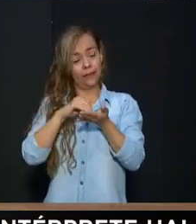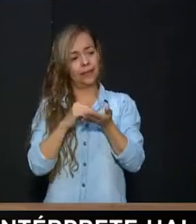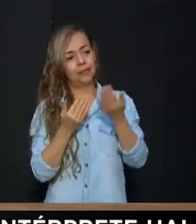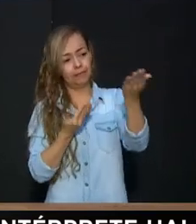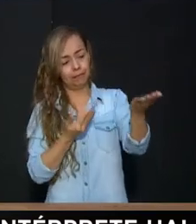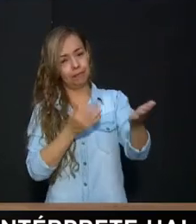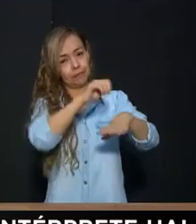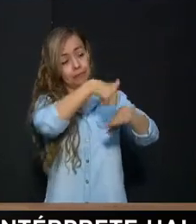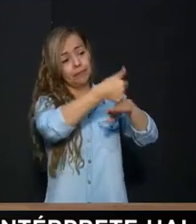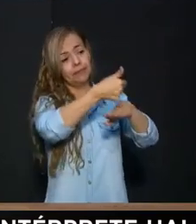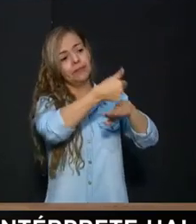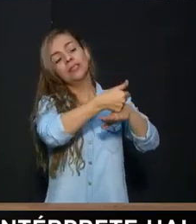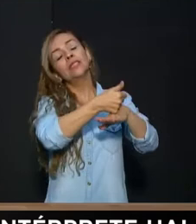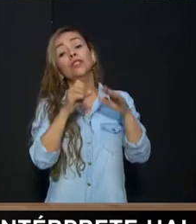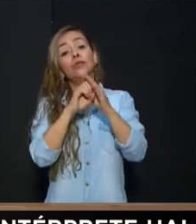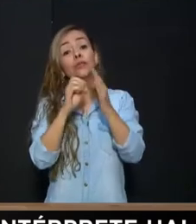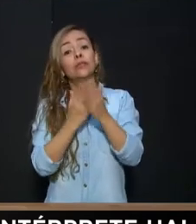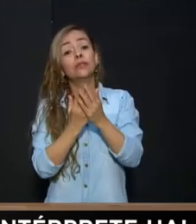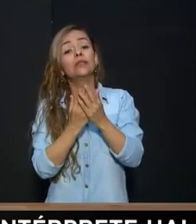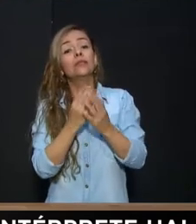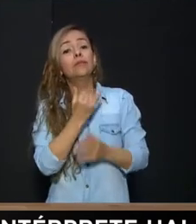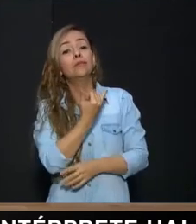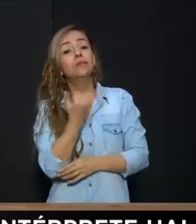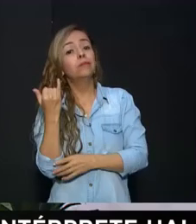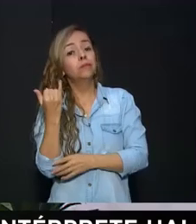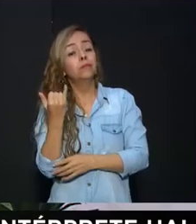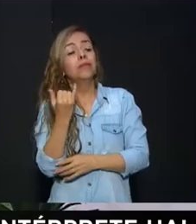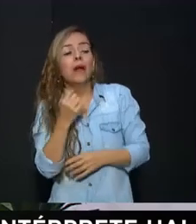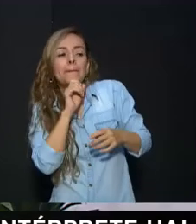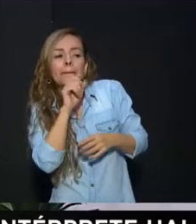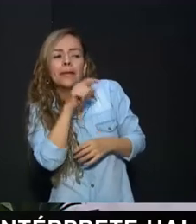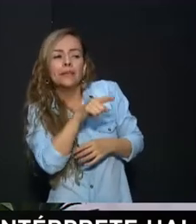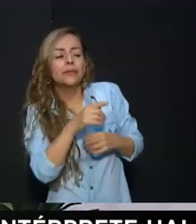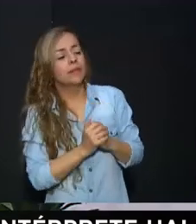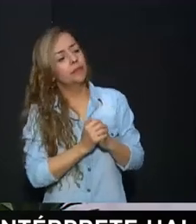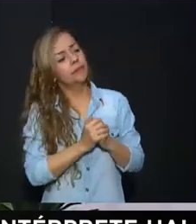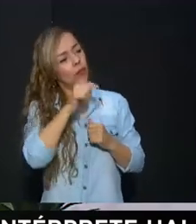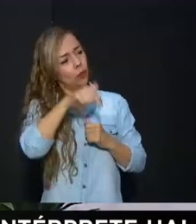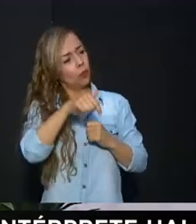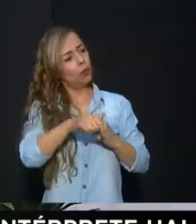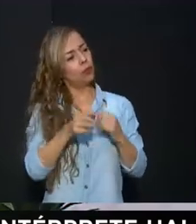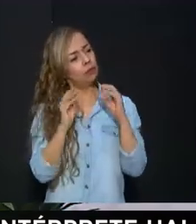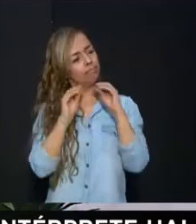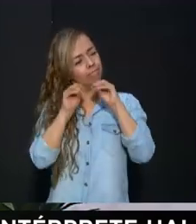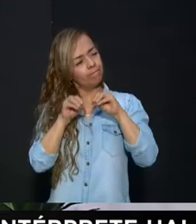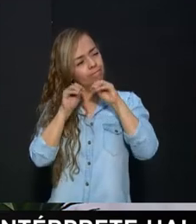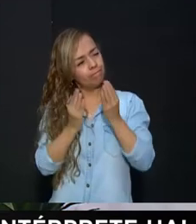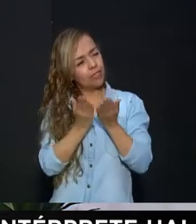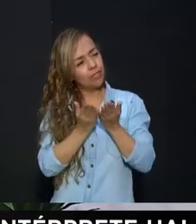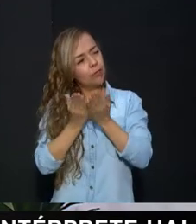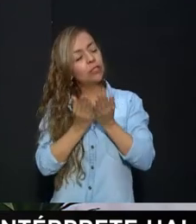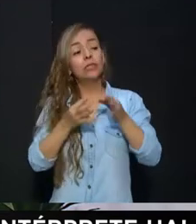institución educativa Y queremos saber Hoy la educación se está transformando Y la invitación que se hace es